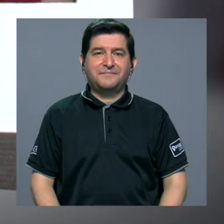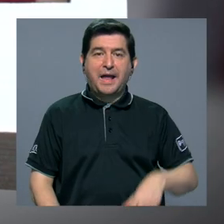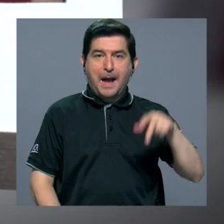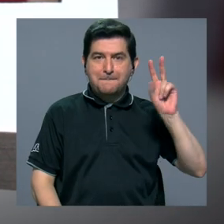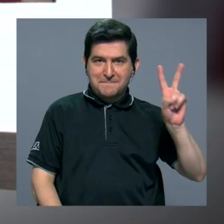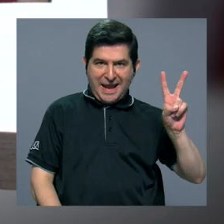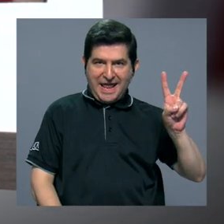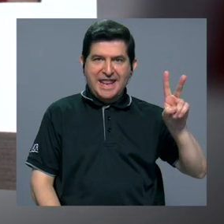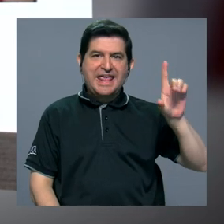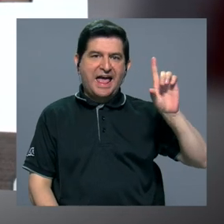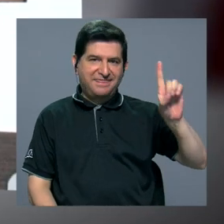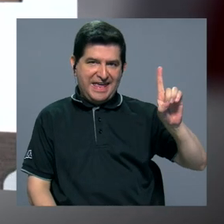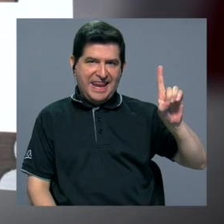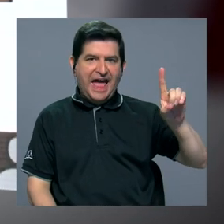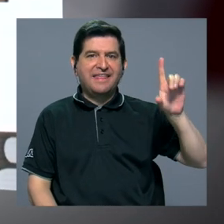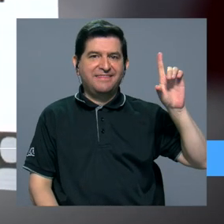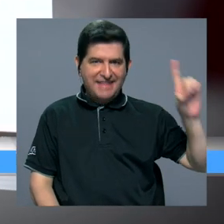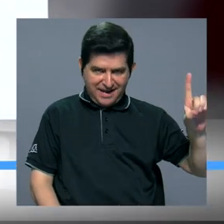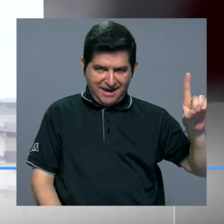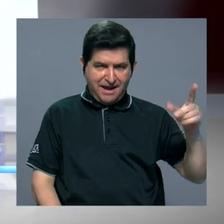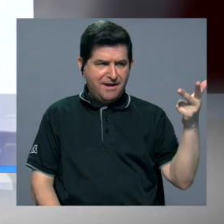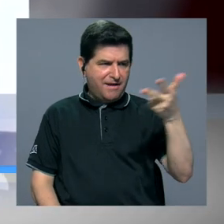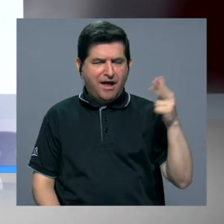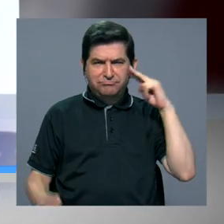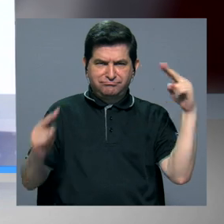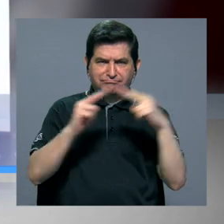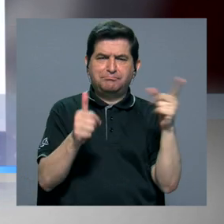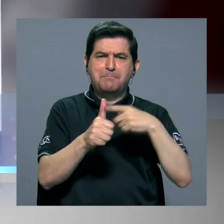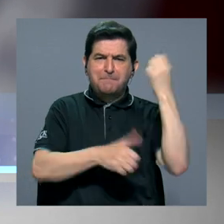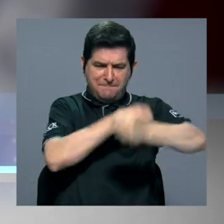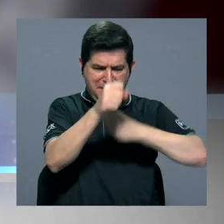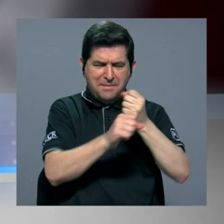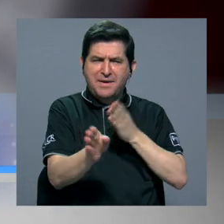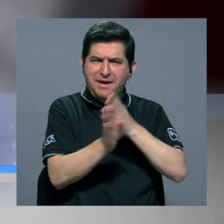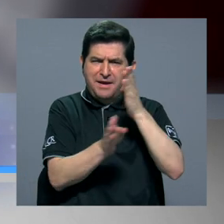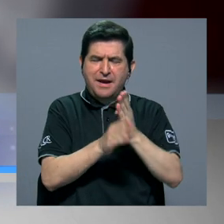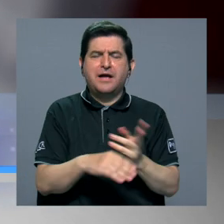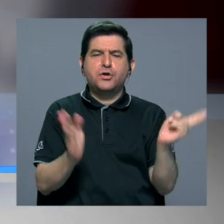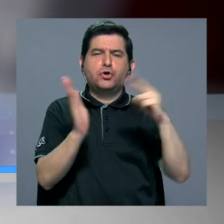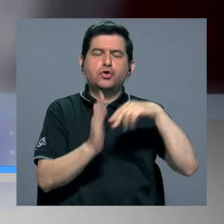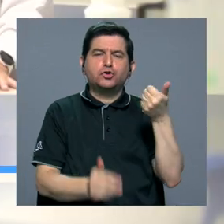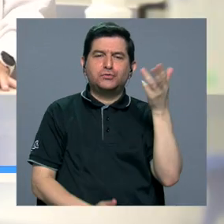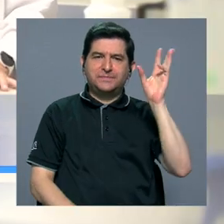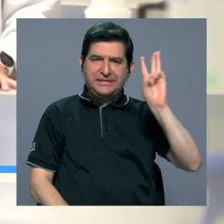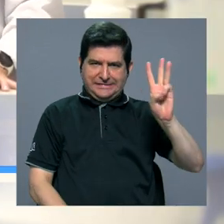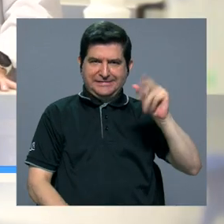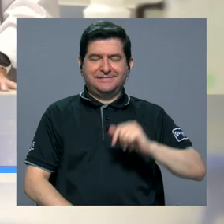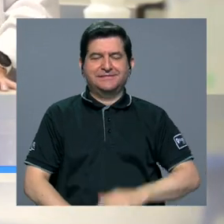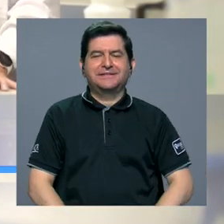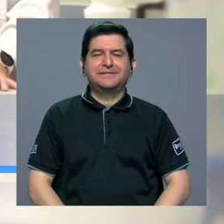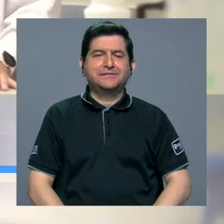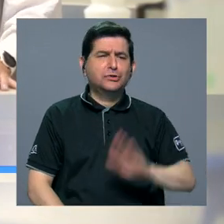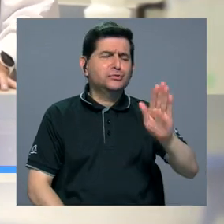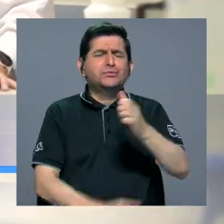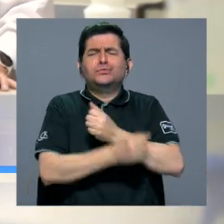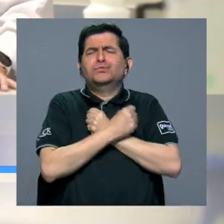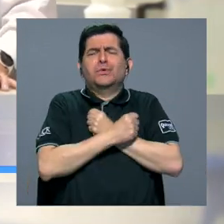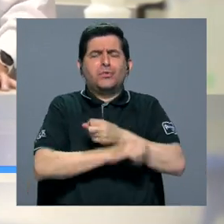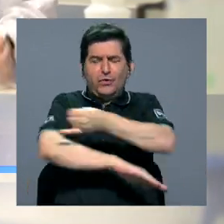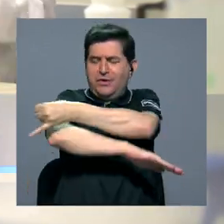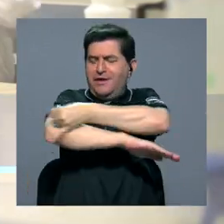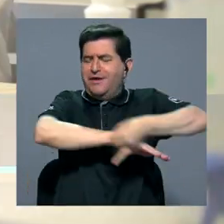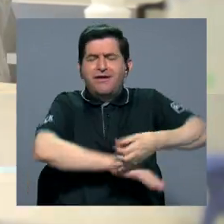Valeria, Dila y Daniela se conocieron en primer año de carrera en el 2016. Su pasión por la